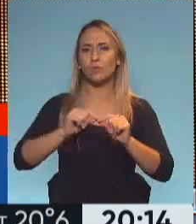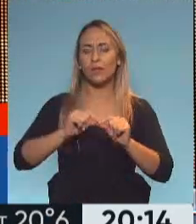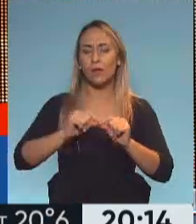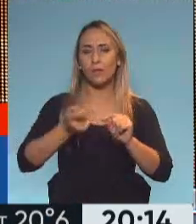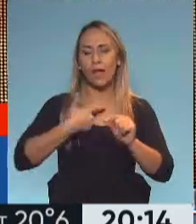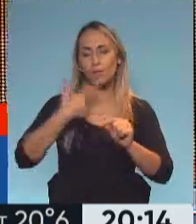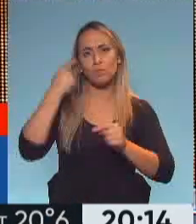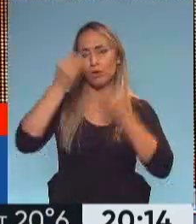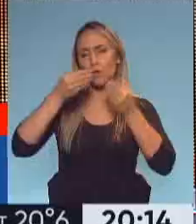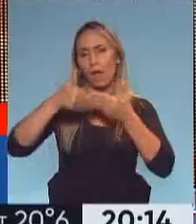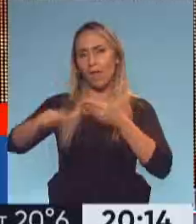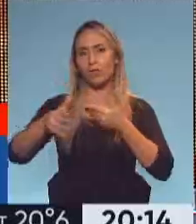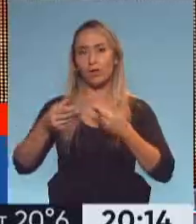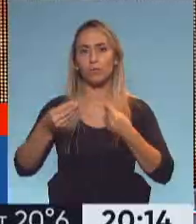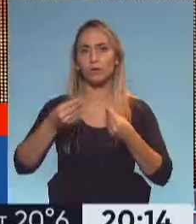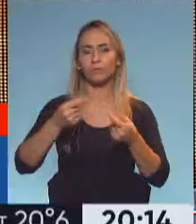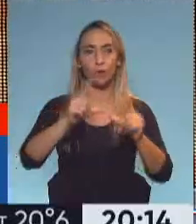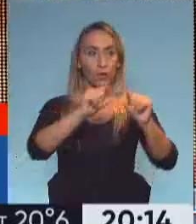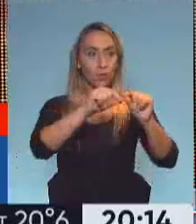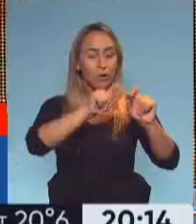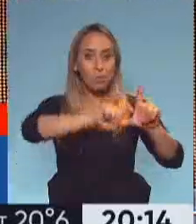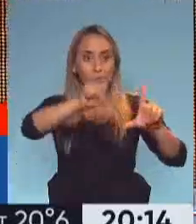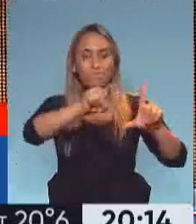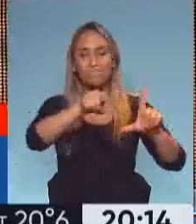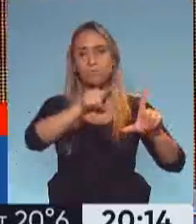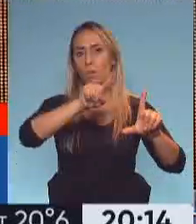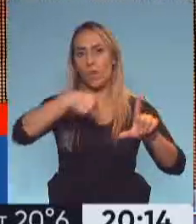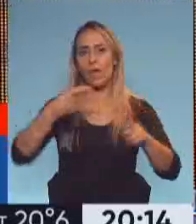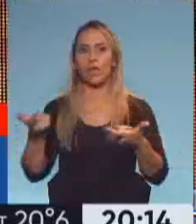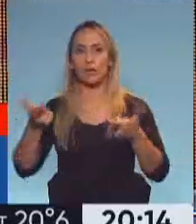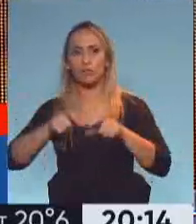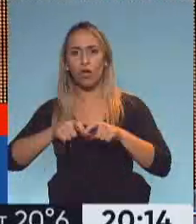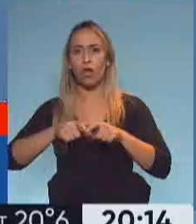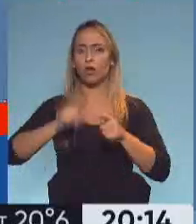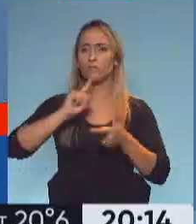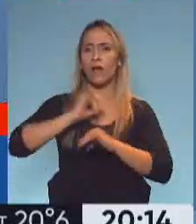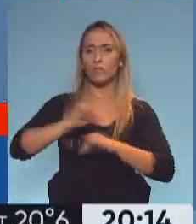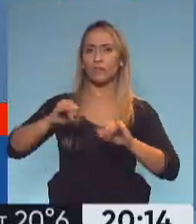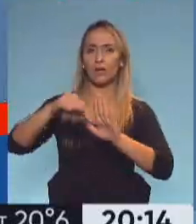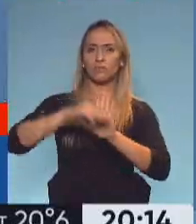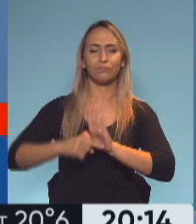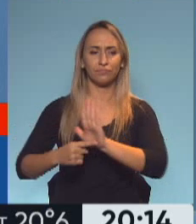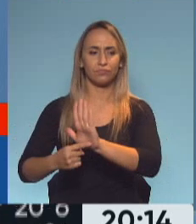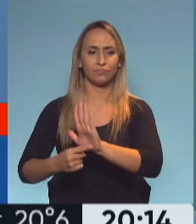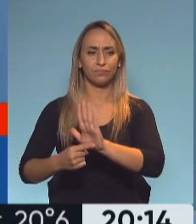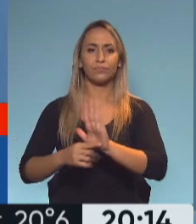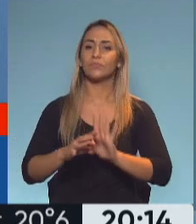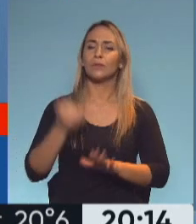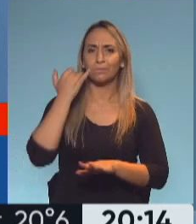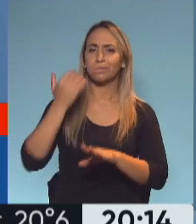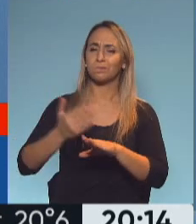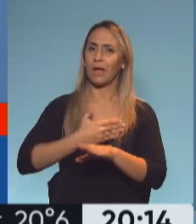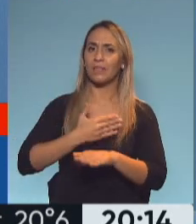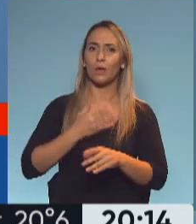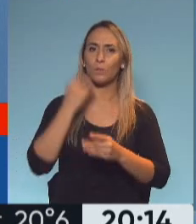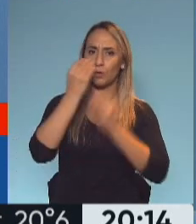preocupó y los convenció de tomar medidas y de anunciar esas restricciones que recién repasábamos? Mira, ya veníamos preocupados porque en